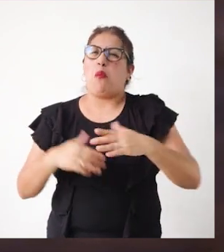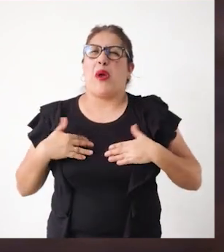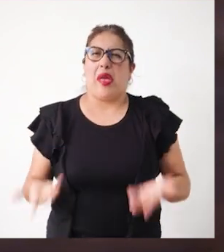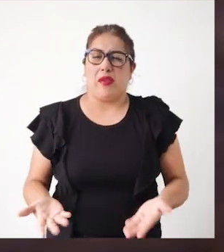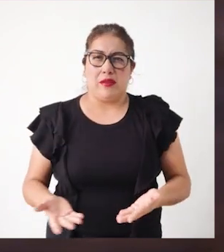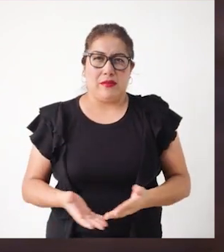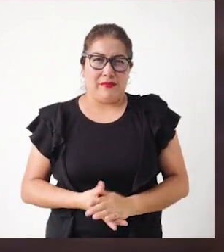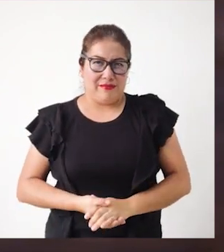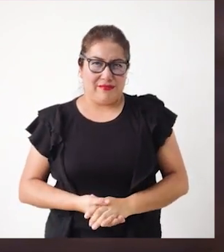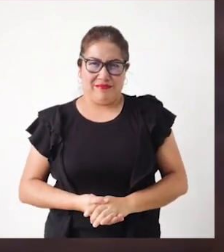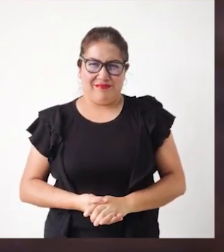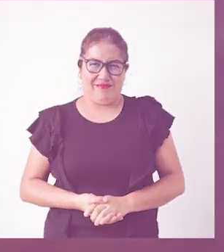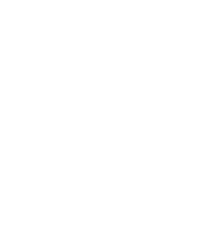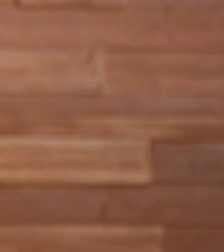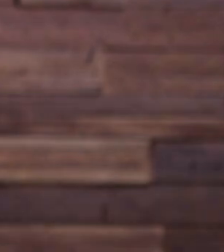no puedes.